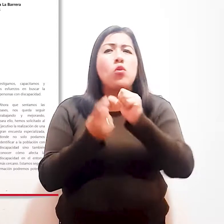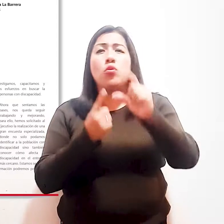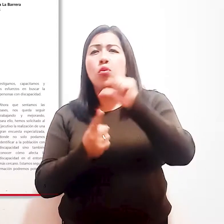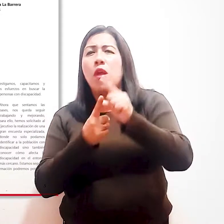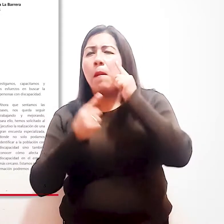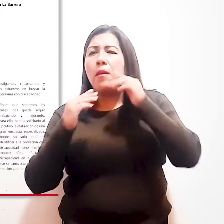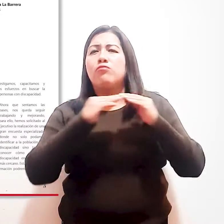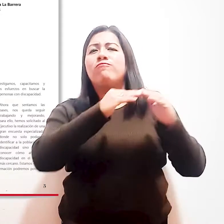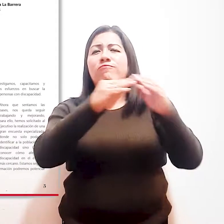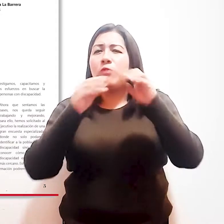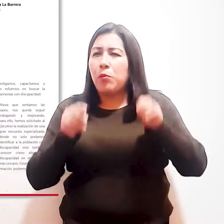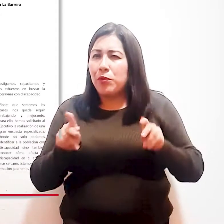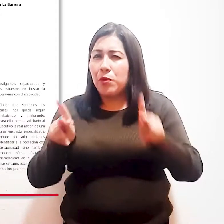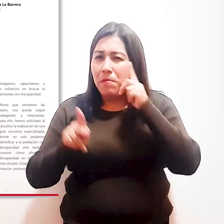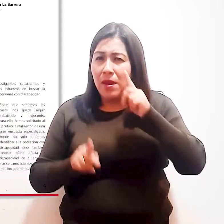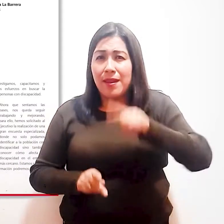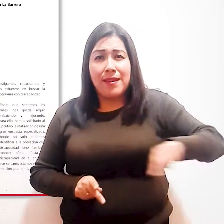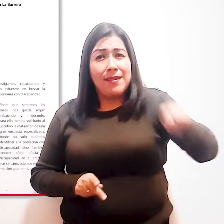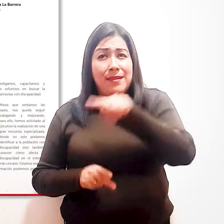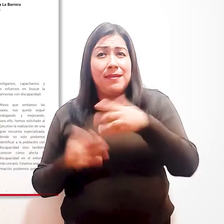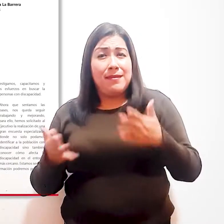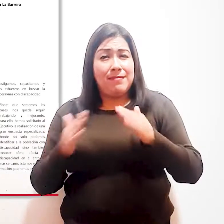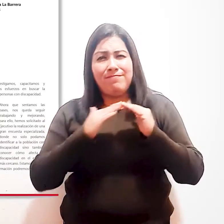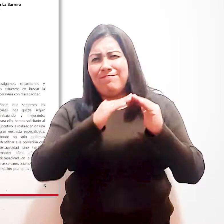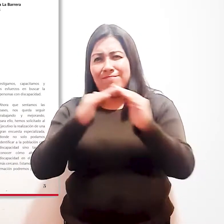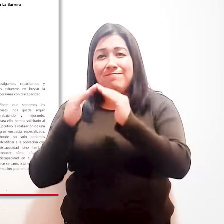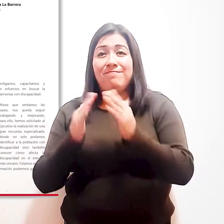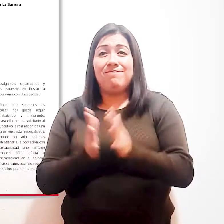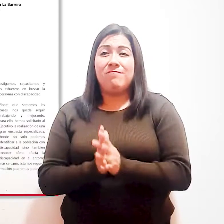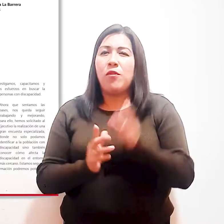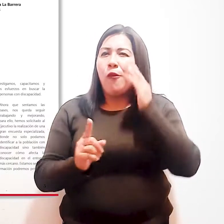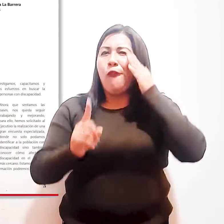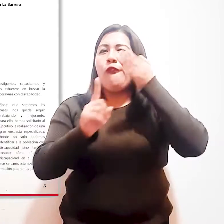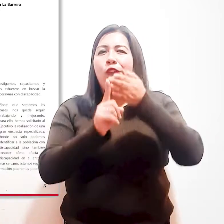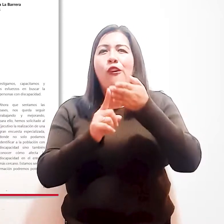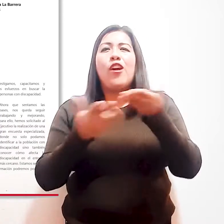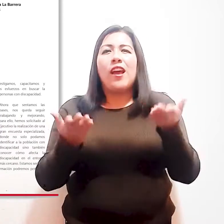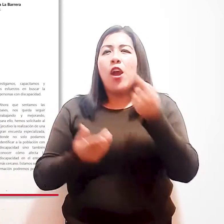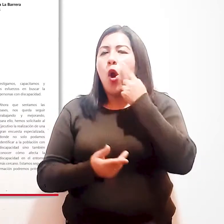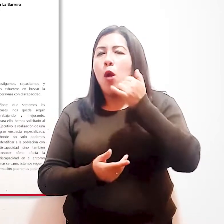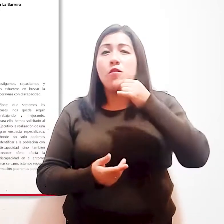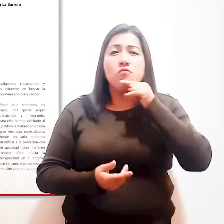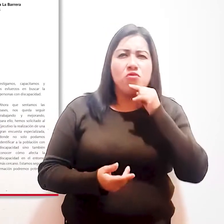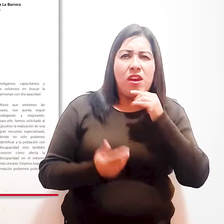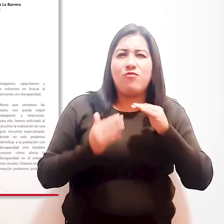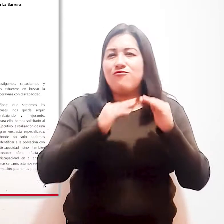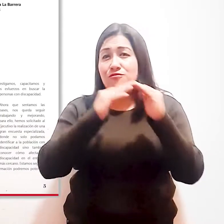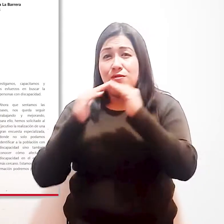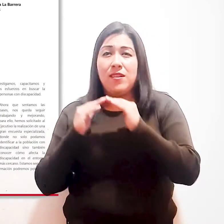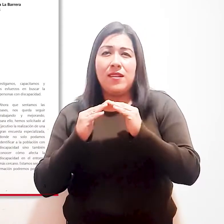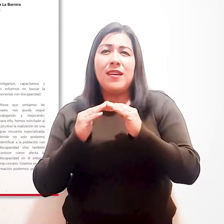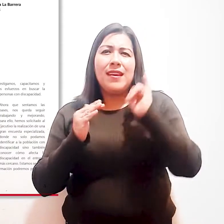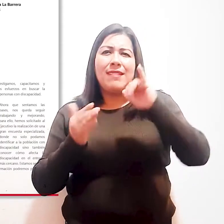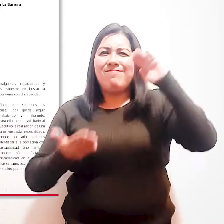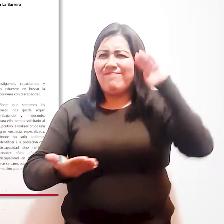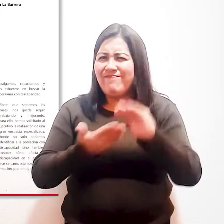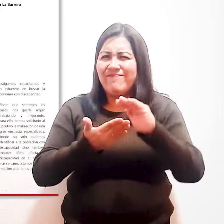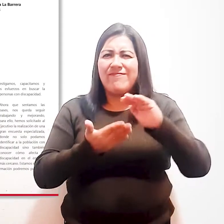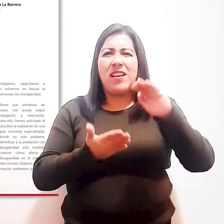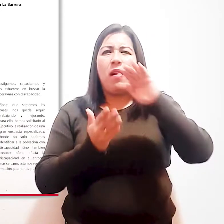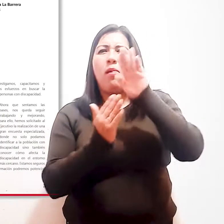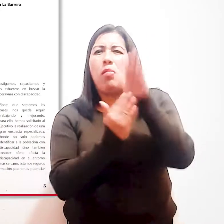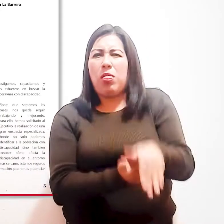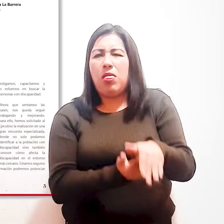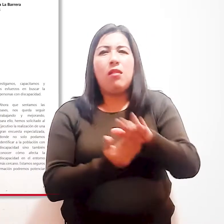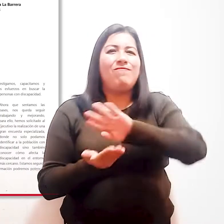en un marco de igualdad de oportunidades, equidad social, generacional y con enfoque de género. Asimismo, reducir la discriminación